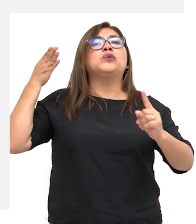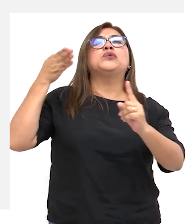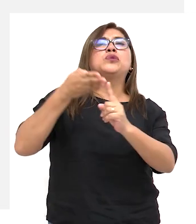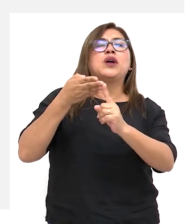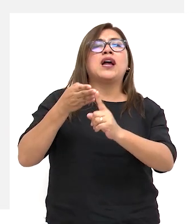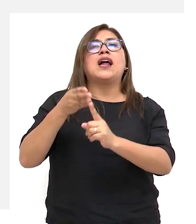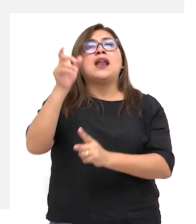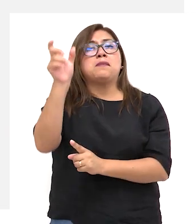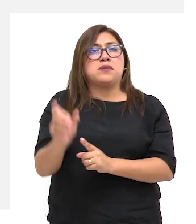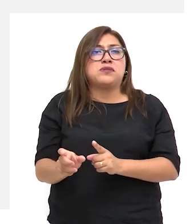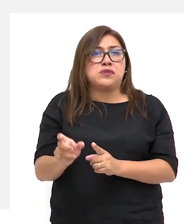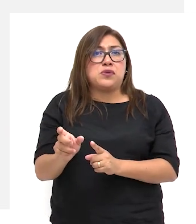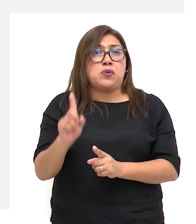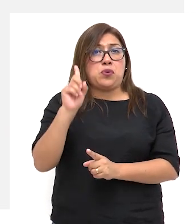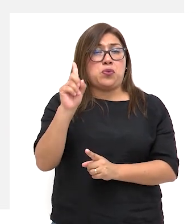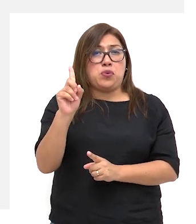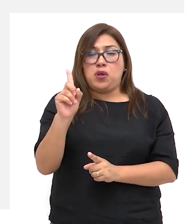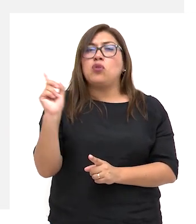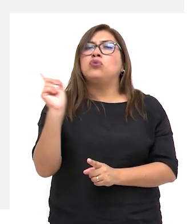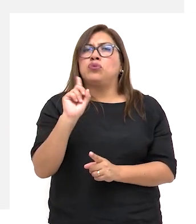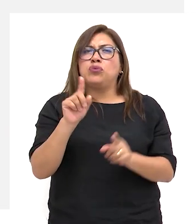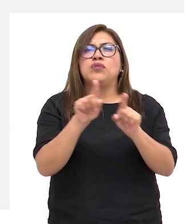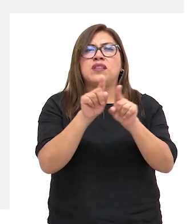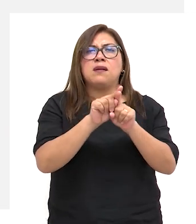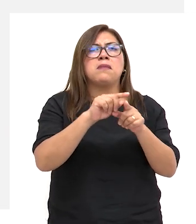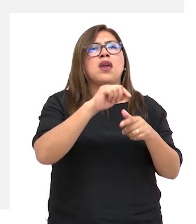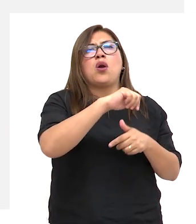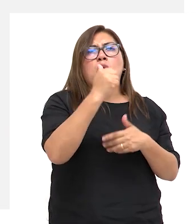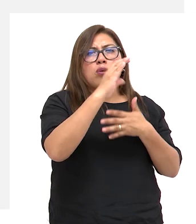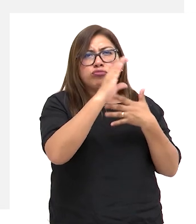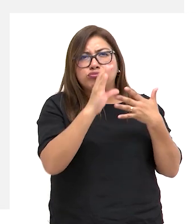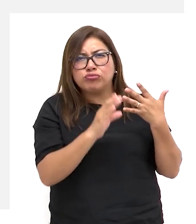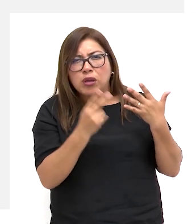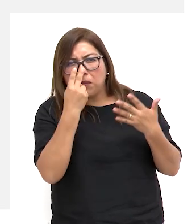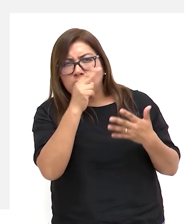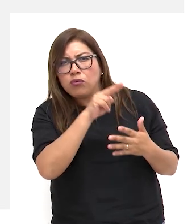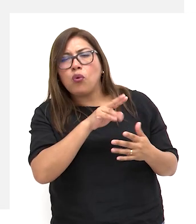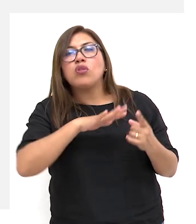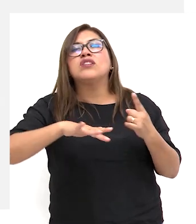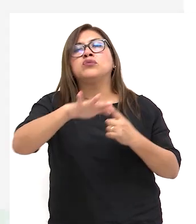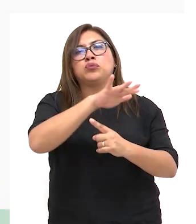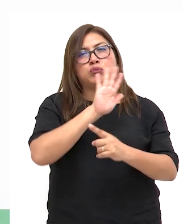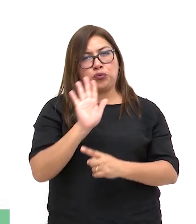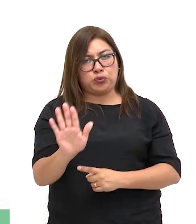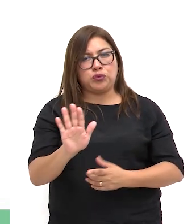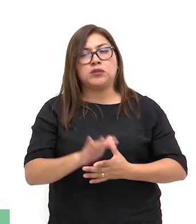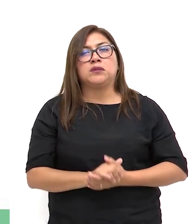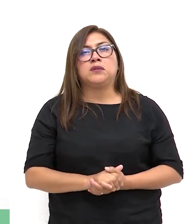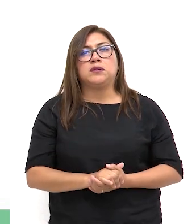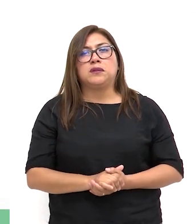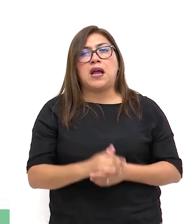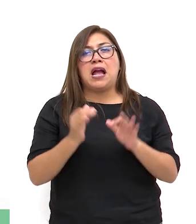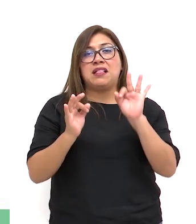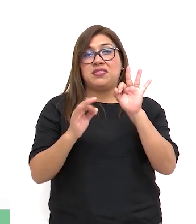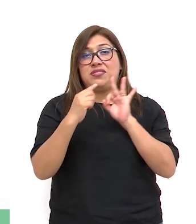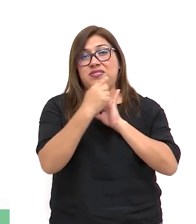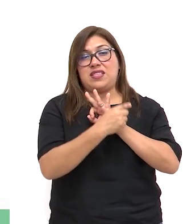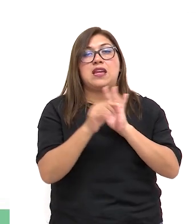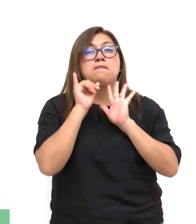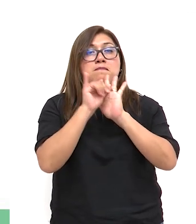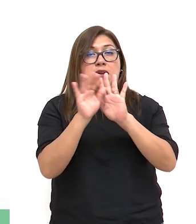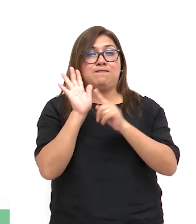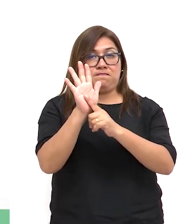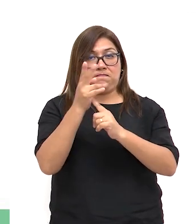únicamente a la persona, sino que consideran las características de su entorno. Aquí se presentan tres imágenes.